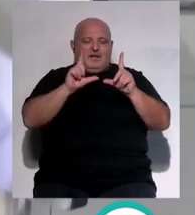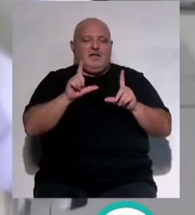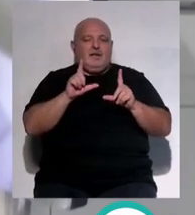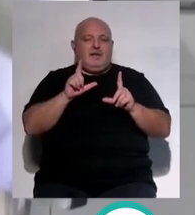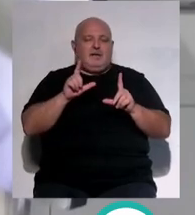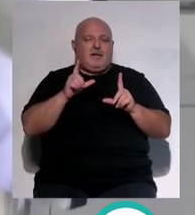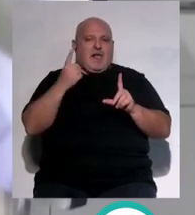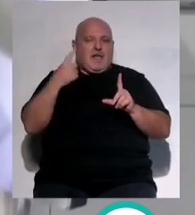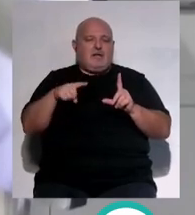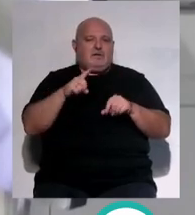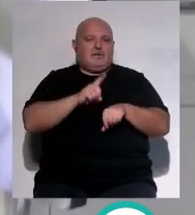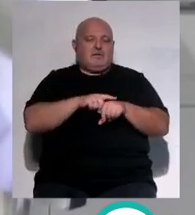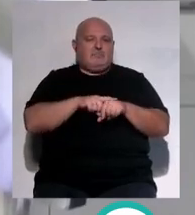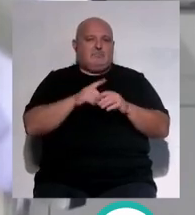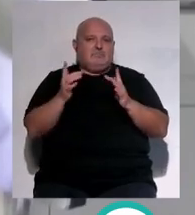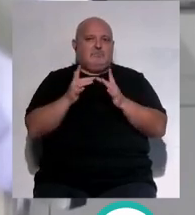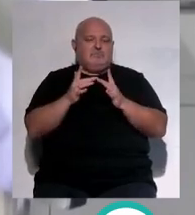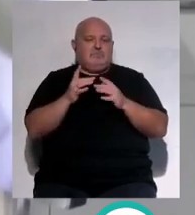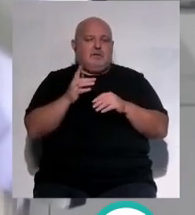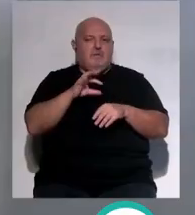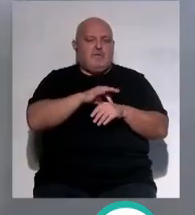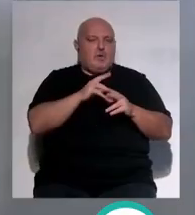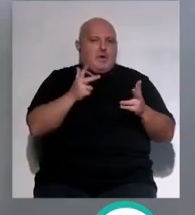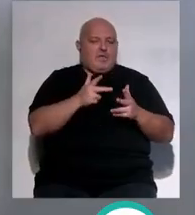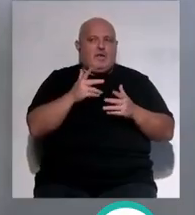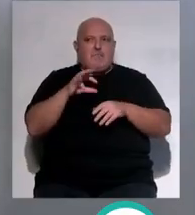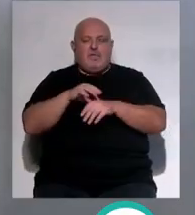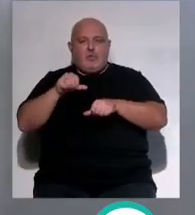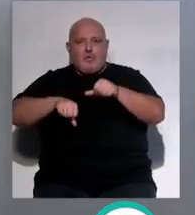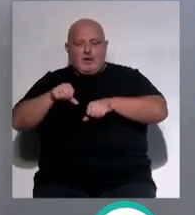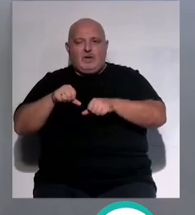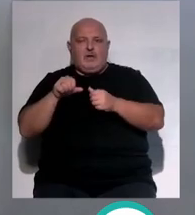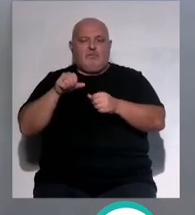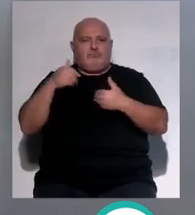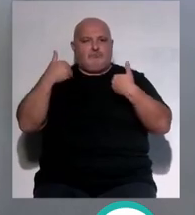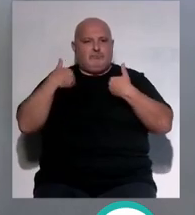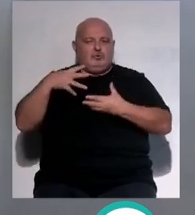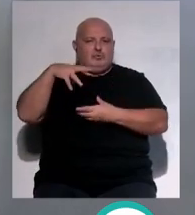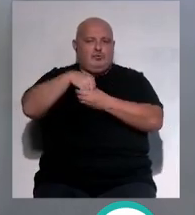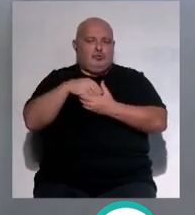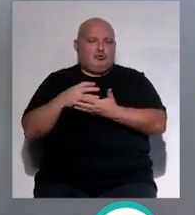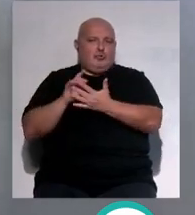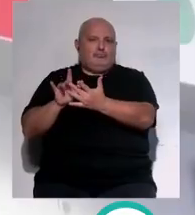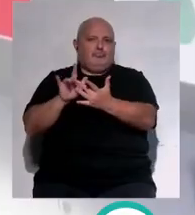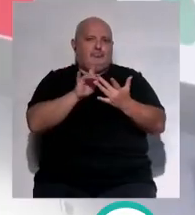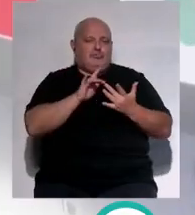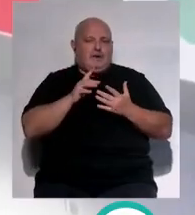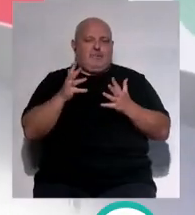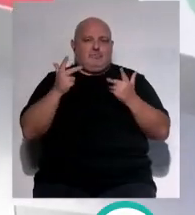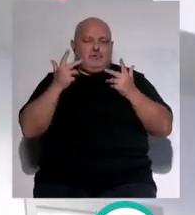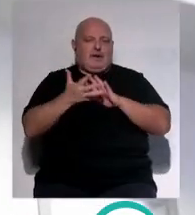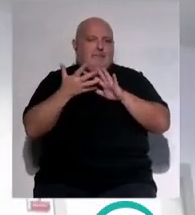endoscopistas puedan a su vez convivir con el médico de urgencias con los cirujanos con los internistas y con el resto de especialistas que tenemos allí